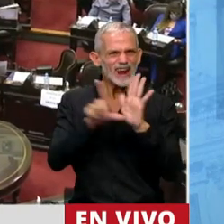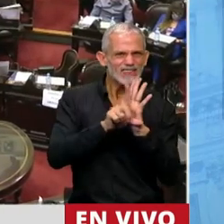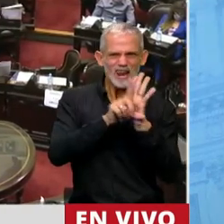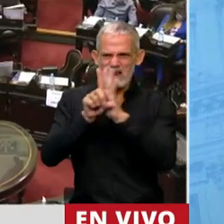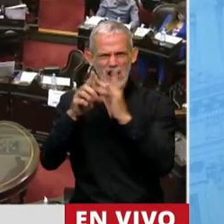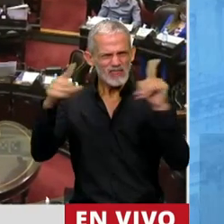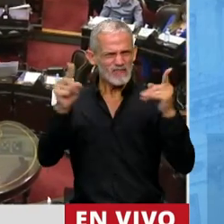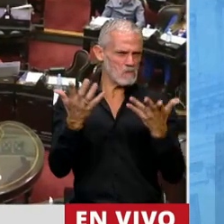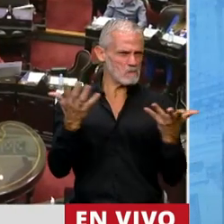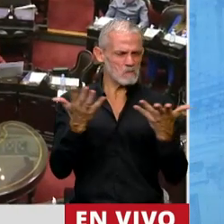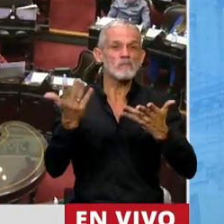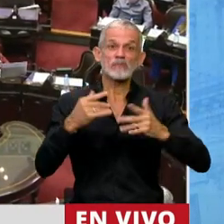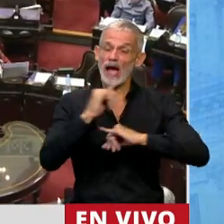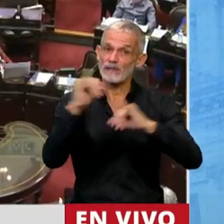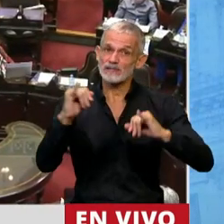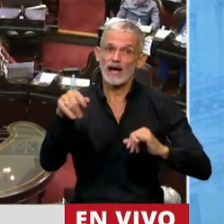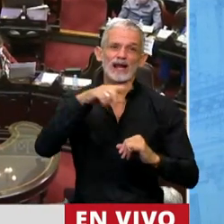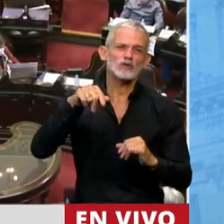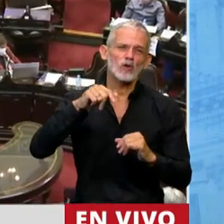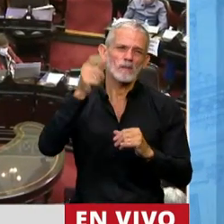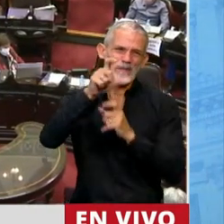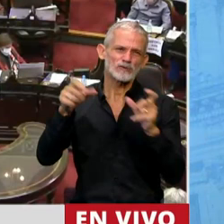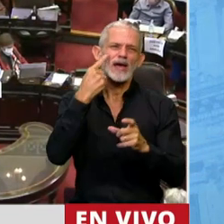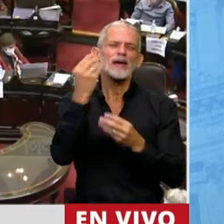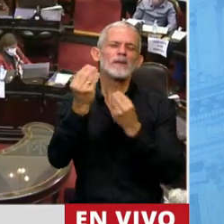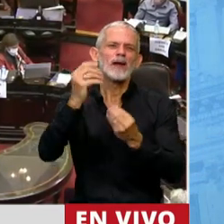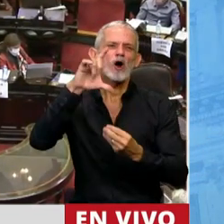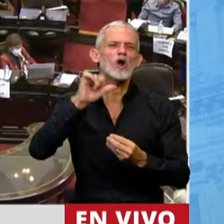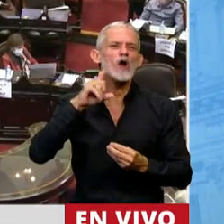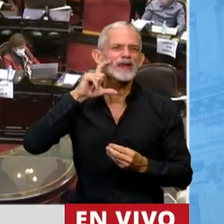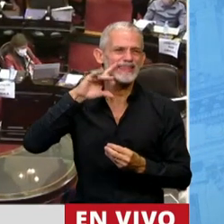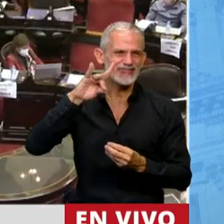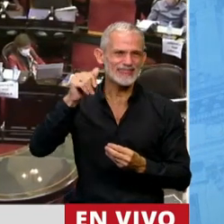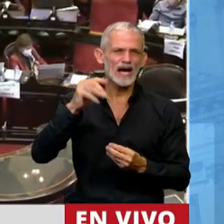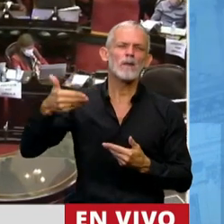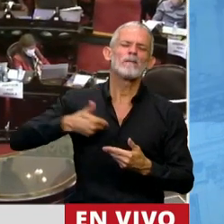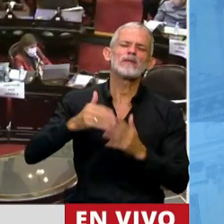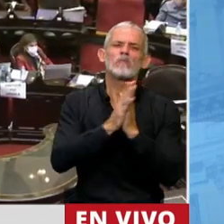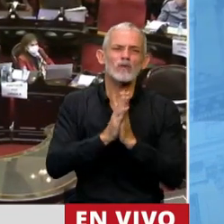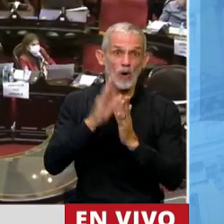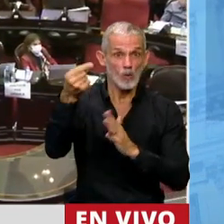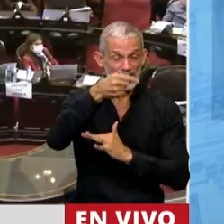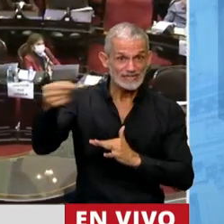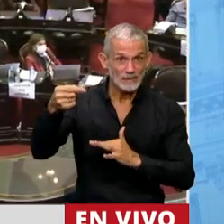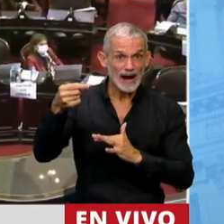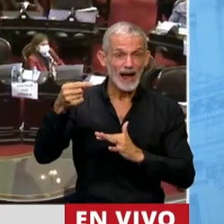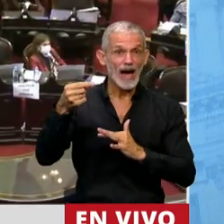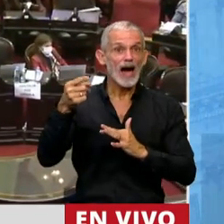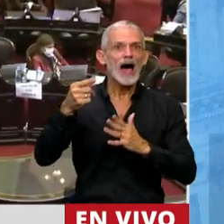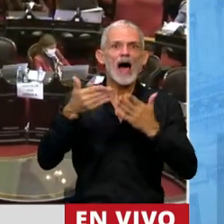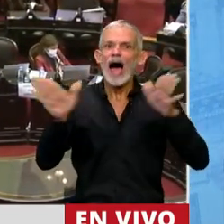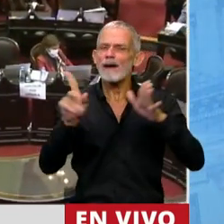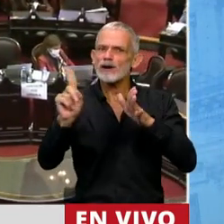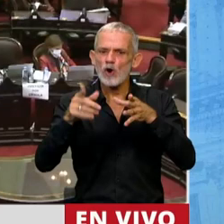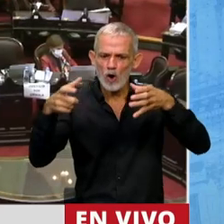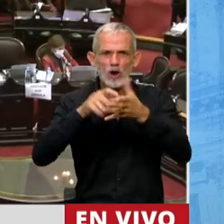y decirle a nuestros hermanos clorindenses que llorando nos pidieron que volvamos, que si en una semana no hablen Clorinda, que hoy es